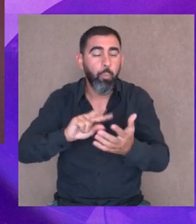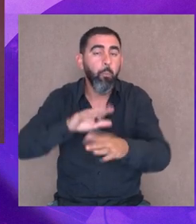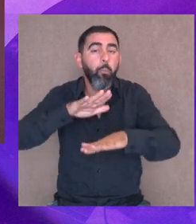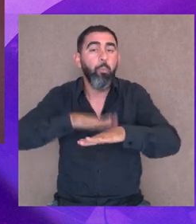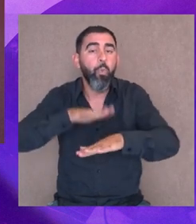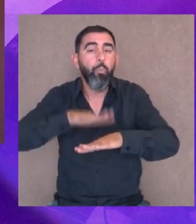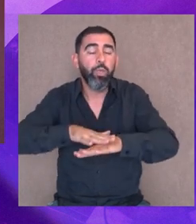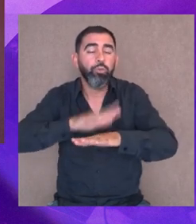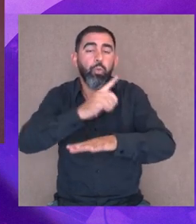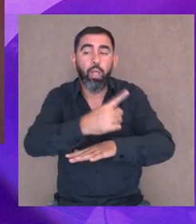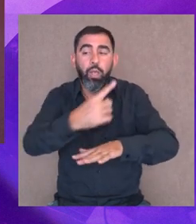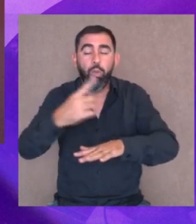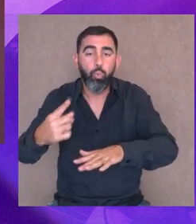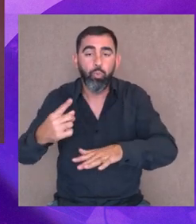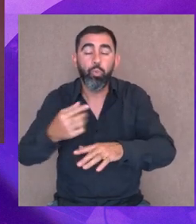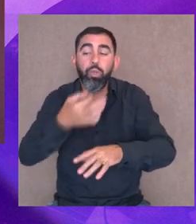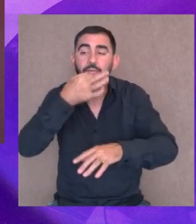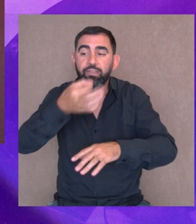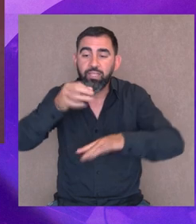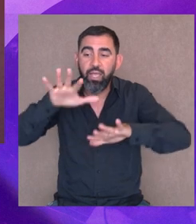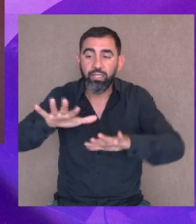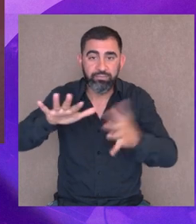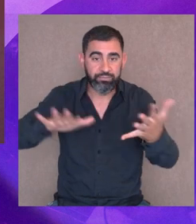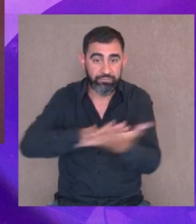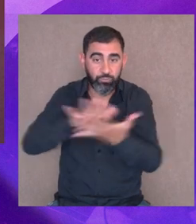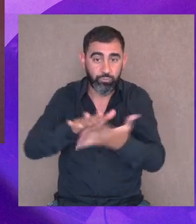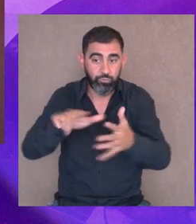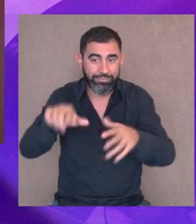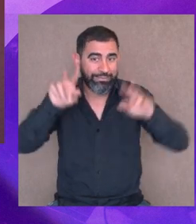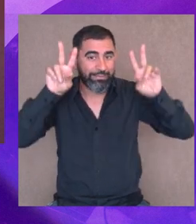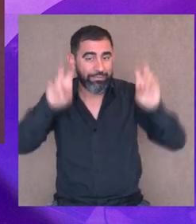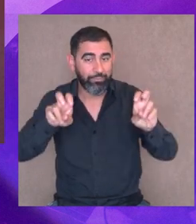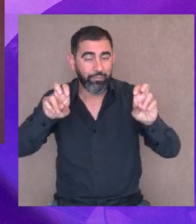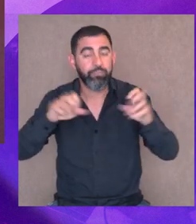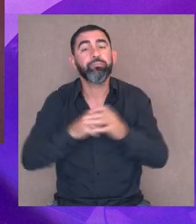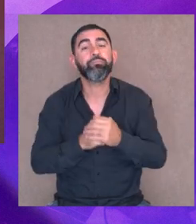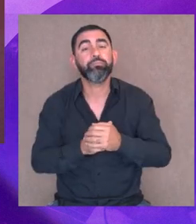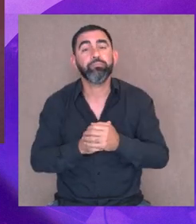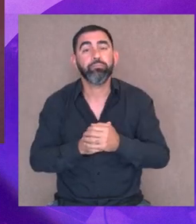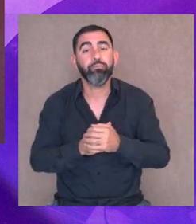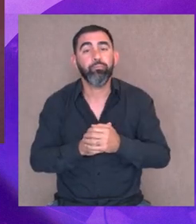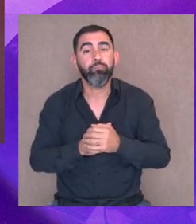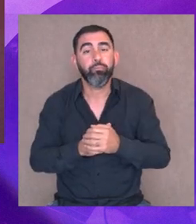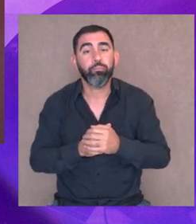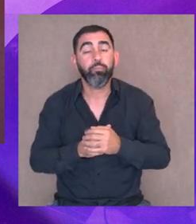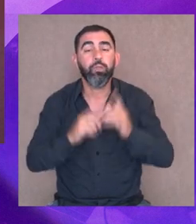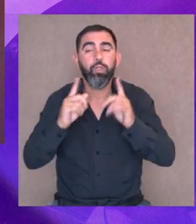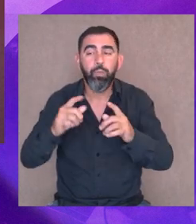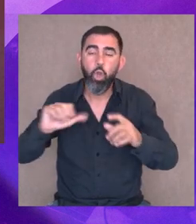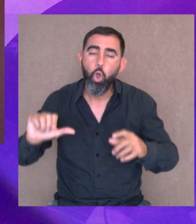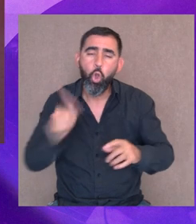momento en el cual se hable de esto, en el cual se ponga este tema sobre la mesa, en el cual